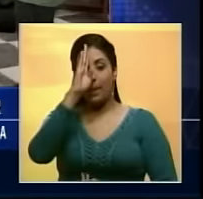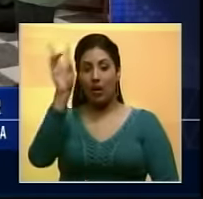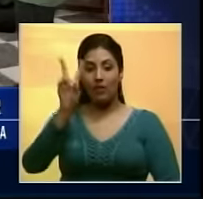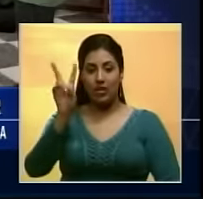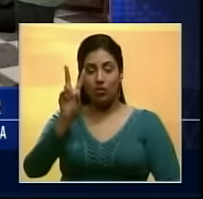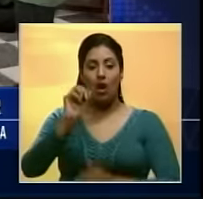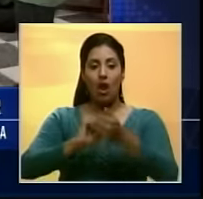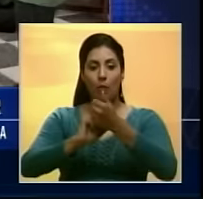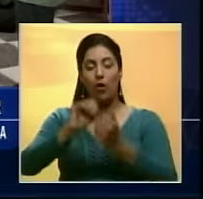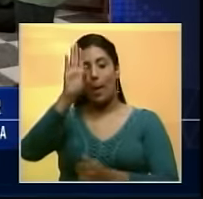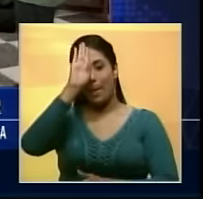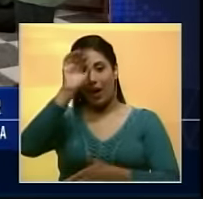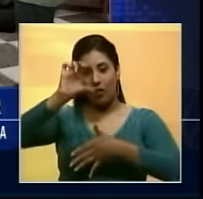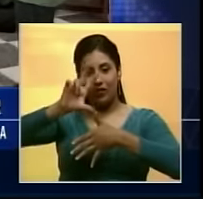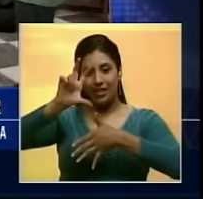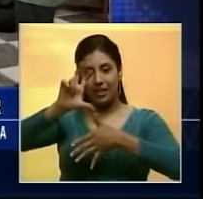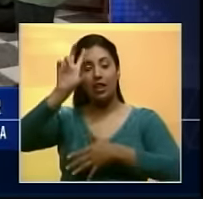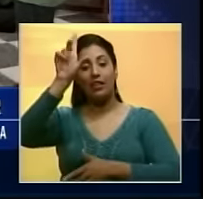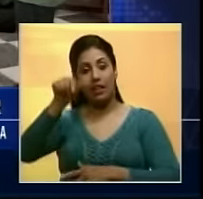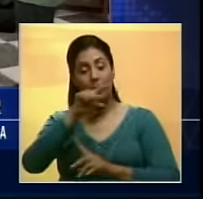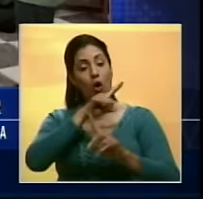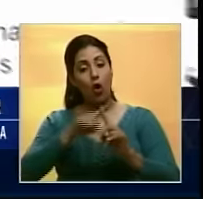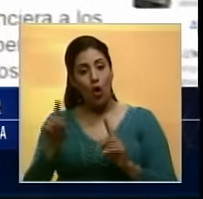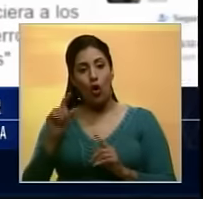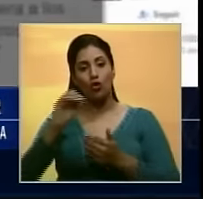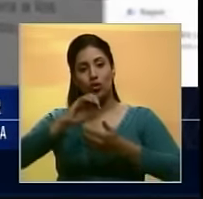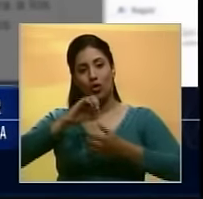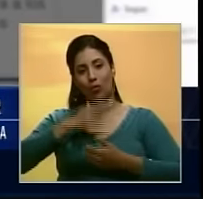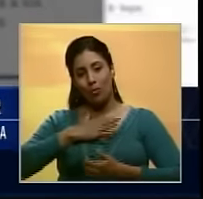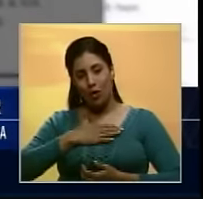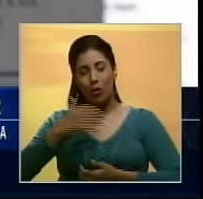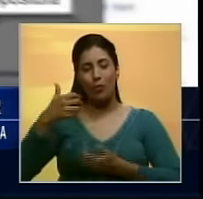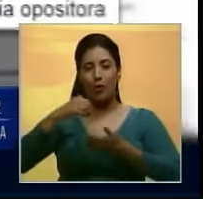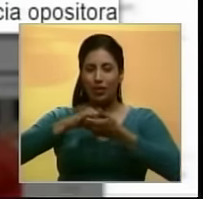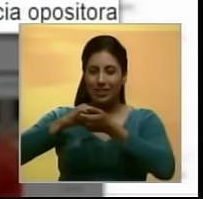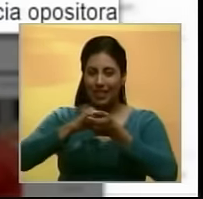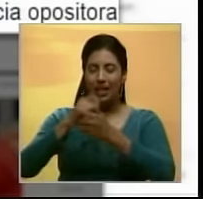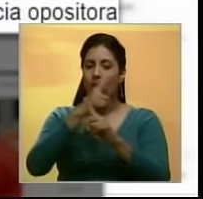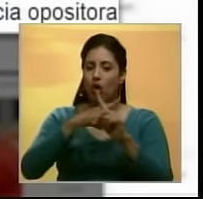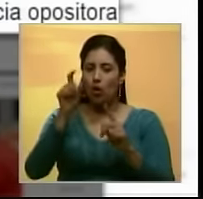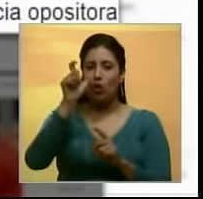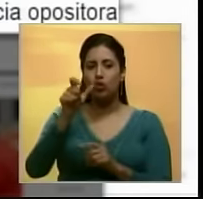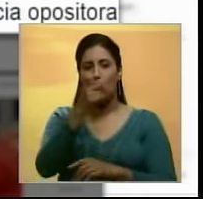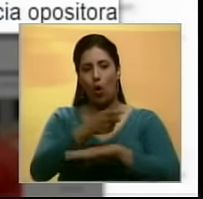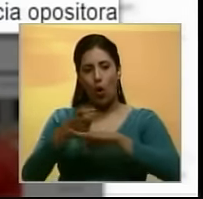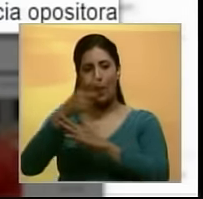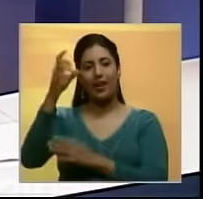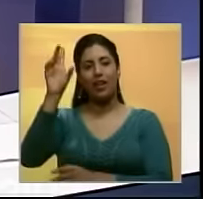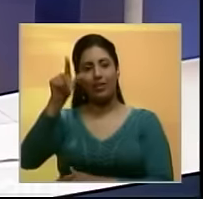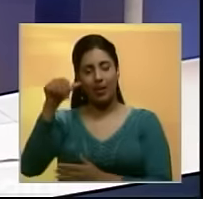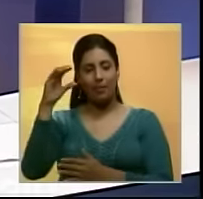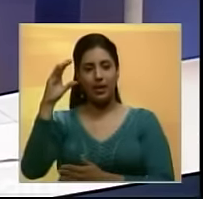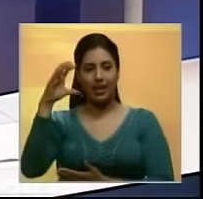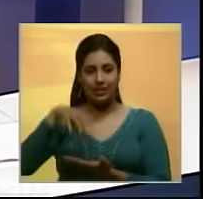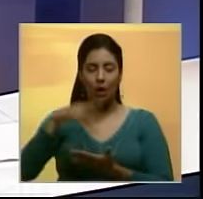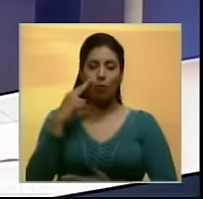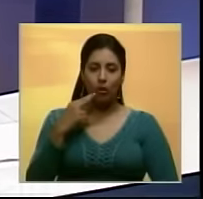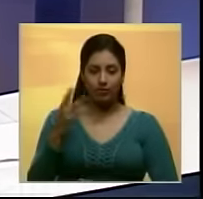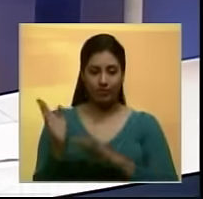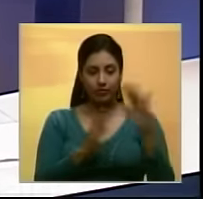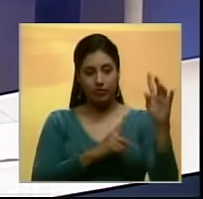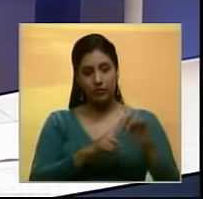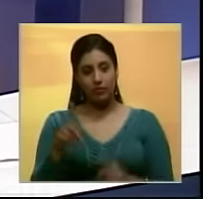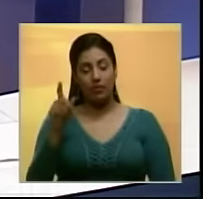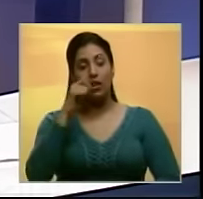de Venezuela, el Banco Bicentenario, así como del CENIAT y el gobernador de la entidad, Francisco Rangel Gómez. Irán Gaviria,